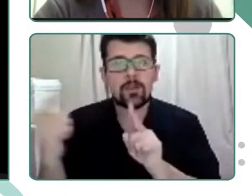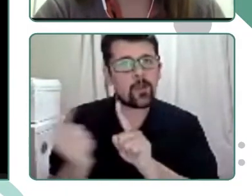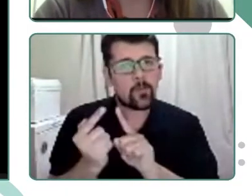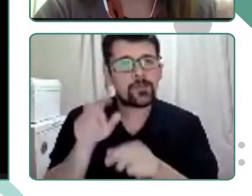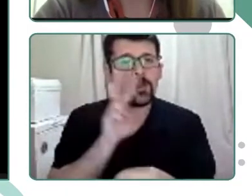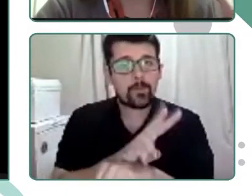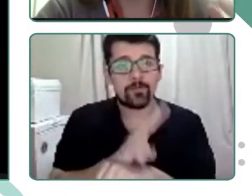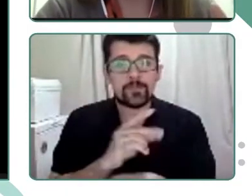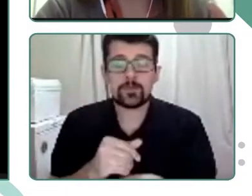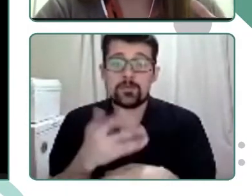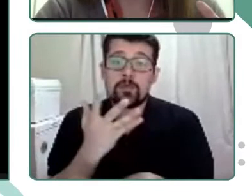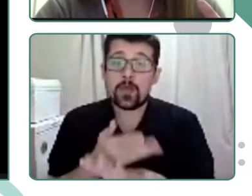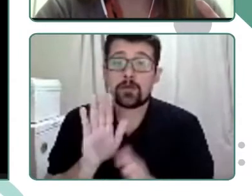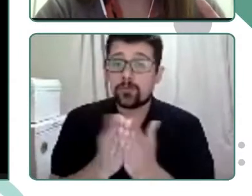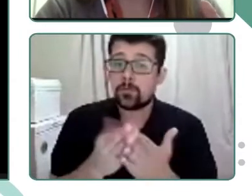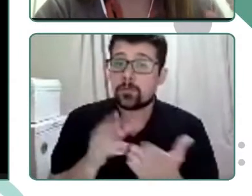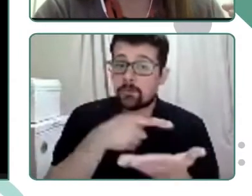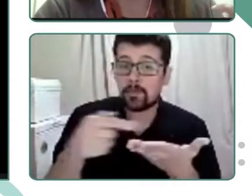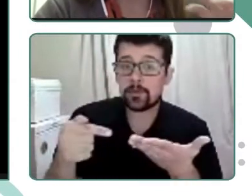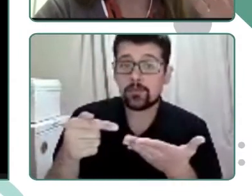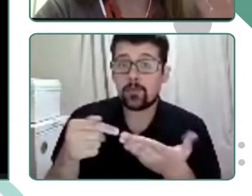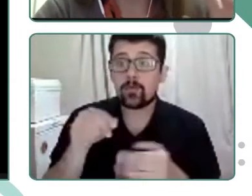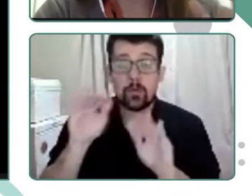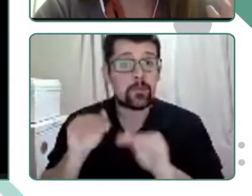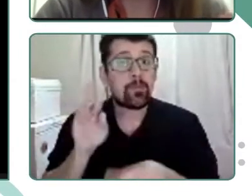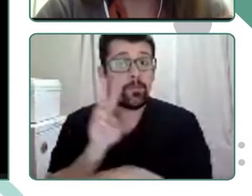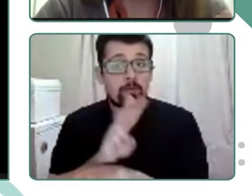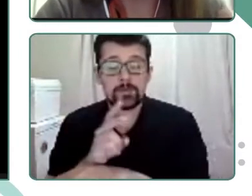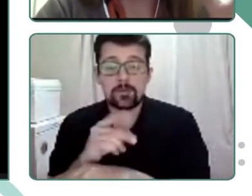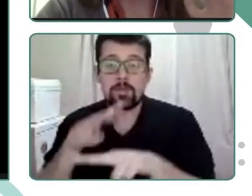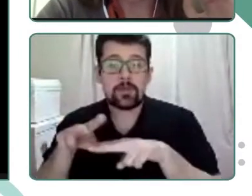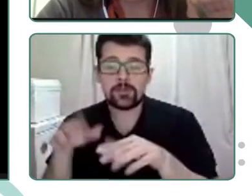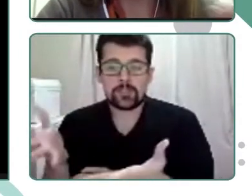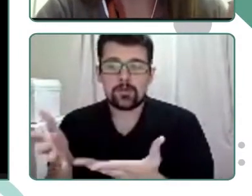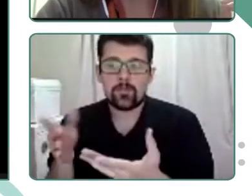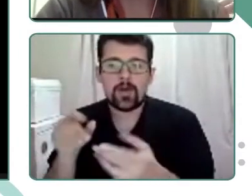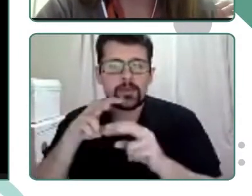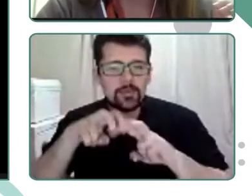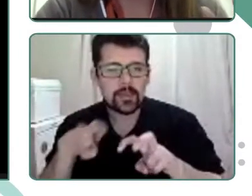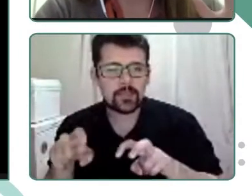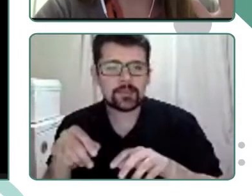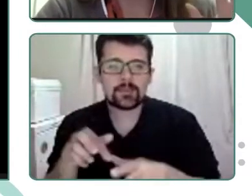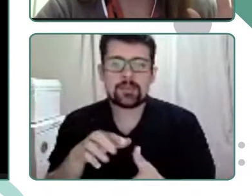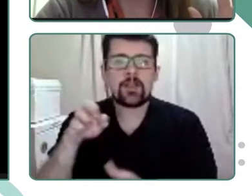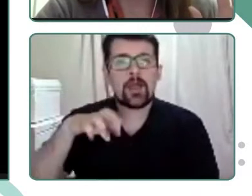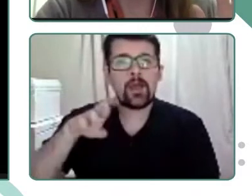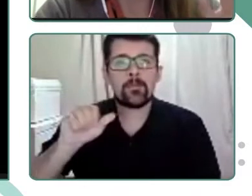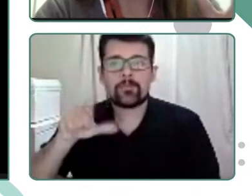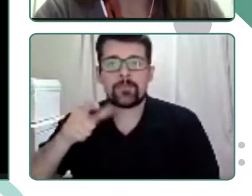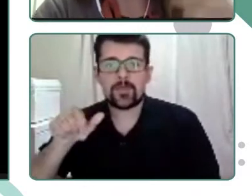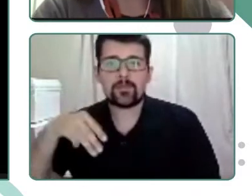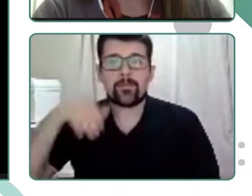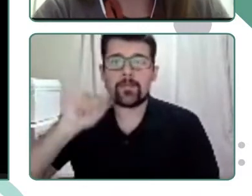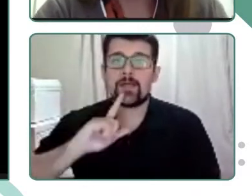permitido a través de textos escritos por los docentes hacer análisis discursivos desde una perspectiva pragmalingüística que nos ha permitido